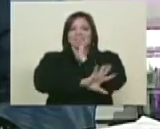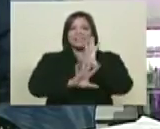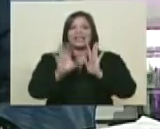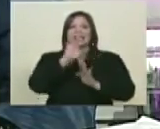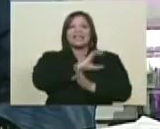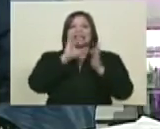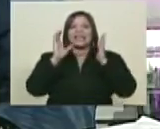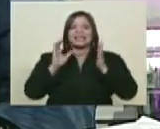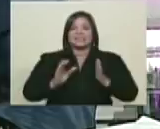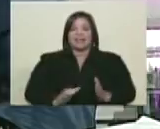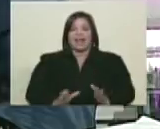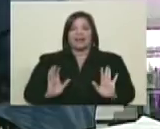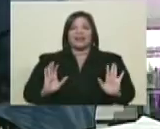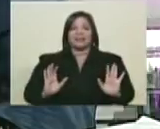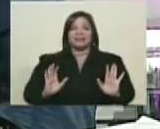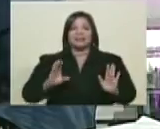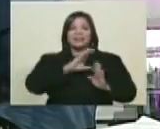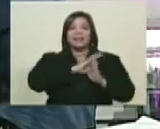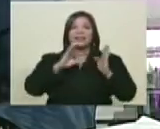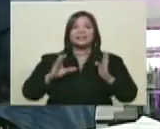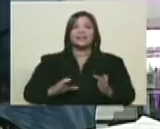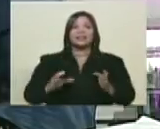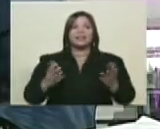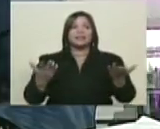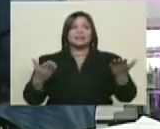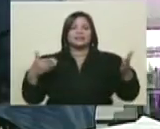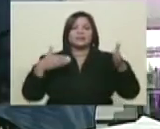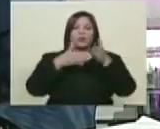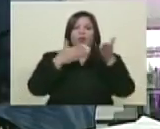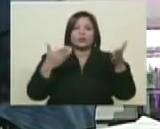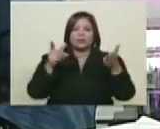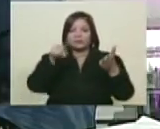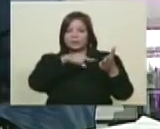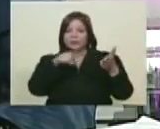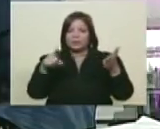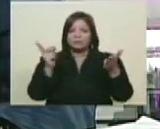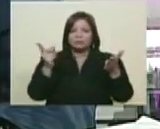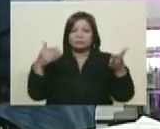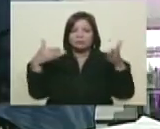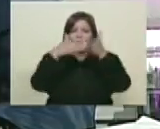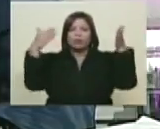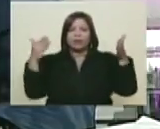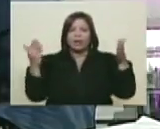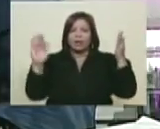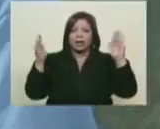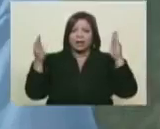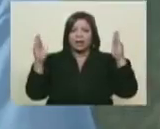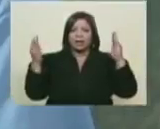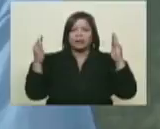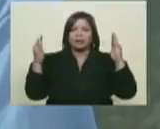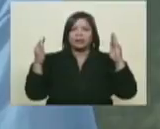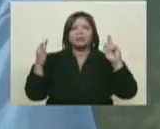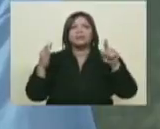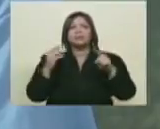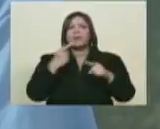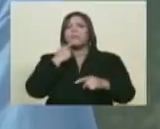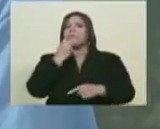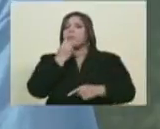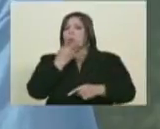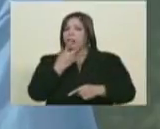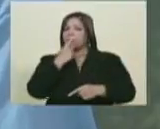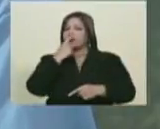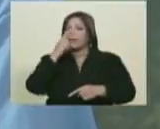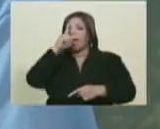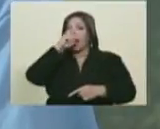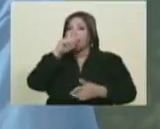Que hay que asumirla como tal, es contradictoria esa raíz con este símbolo, esta simbología, con esa historia. Mira, es muy bueno que lo mencionas, porque en el